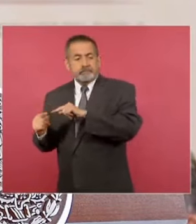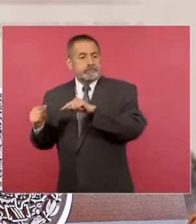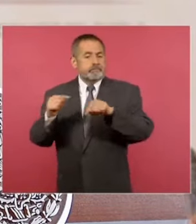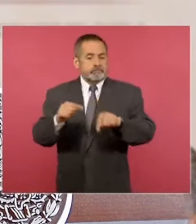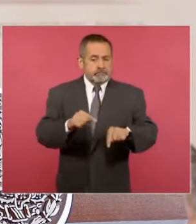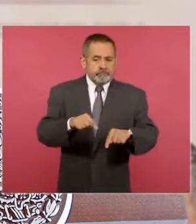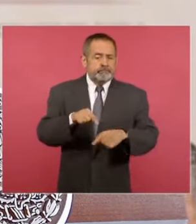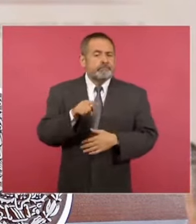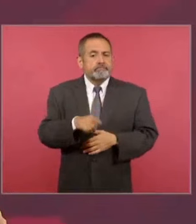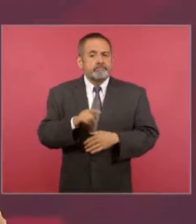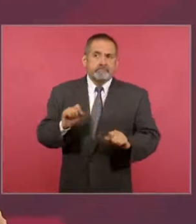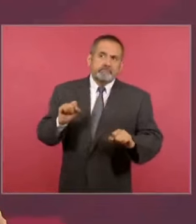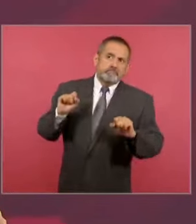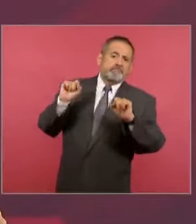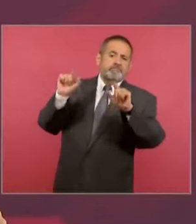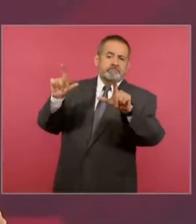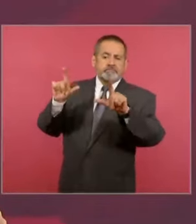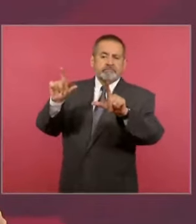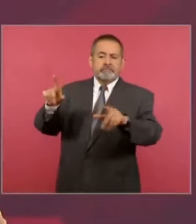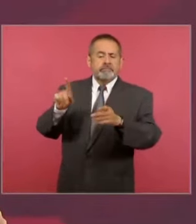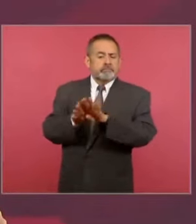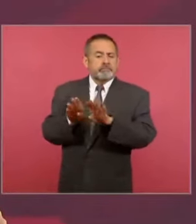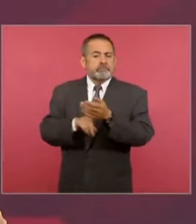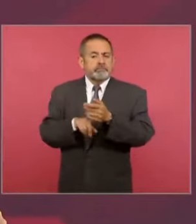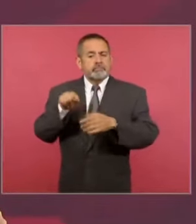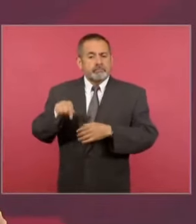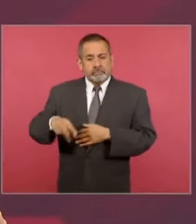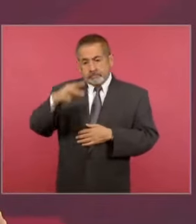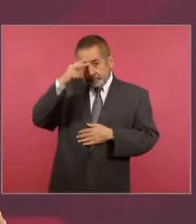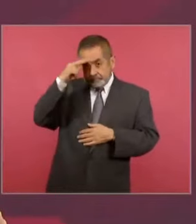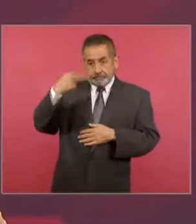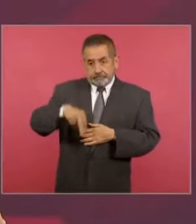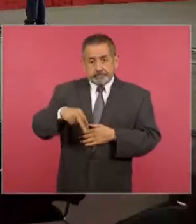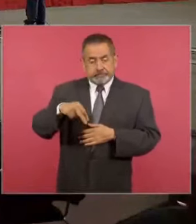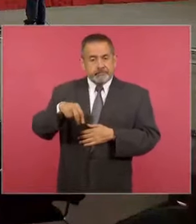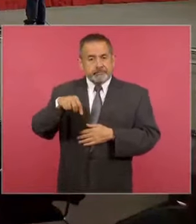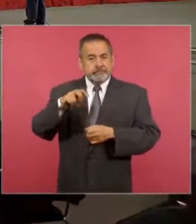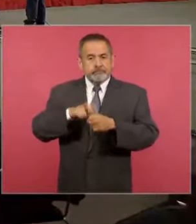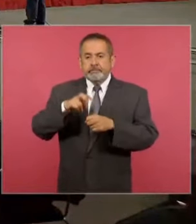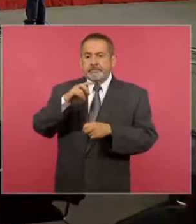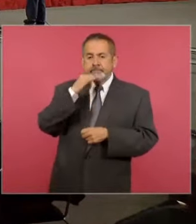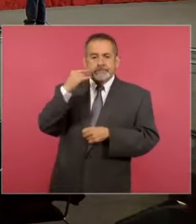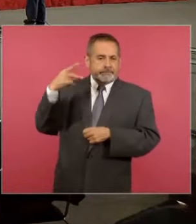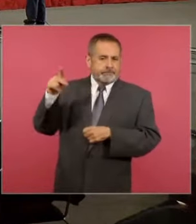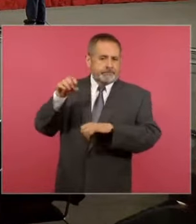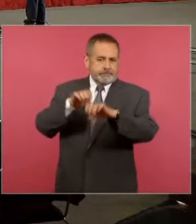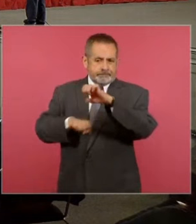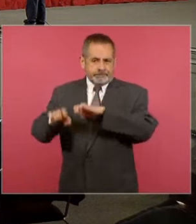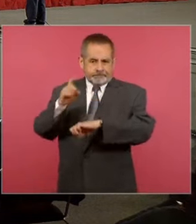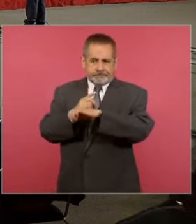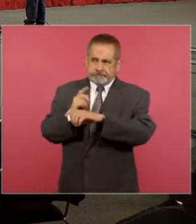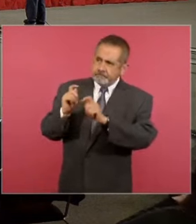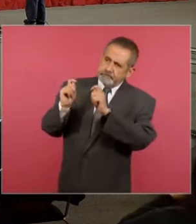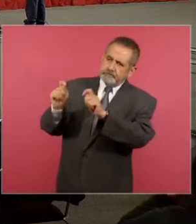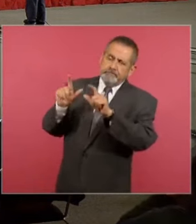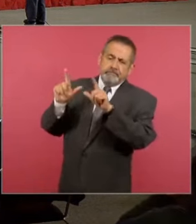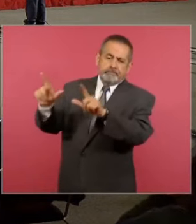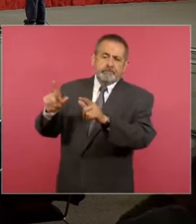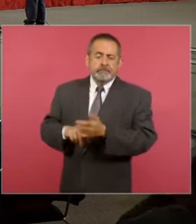muro exterior de la Residencia Oficial de México en Chile. Isabel Allende